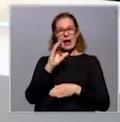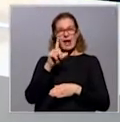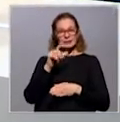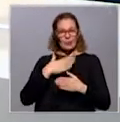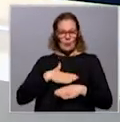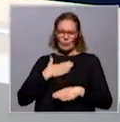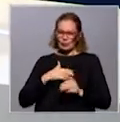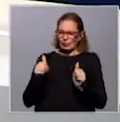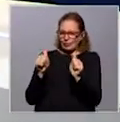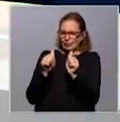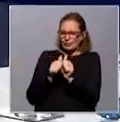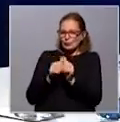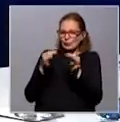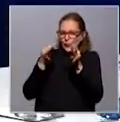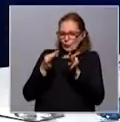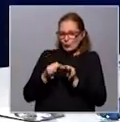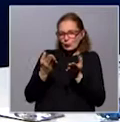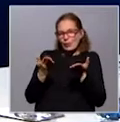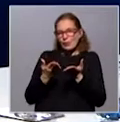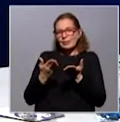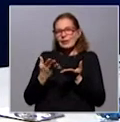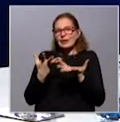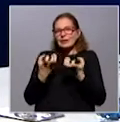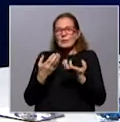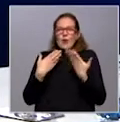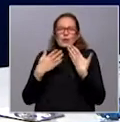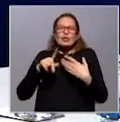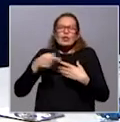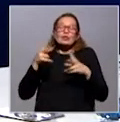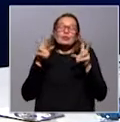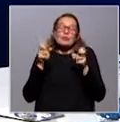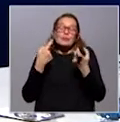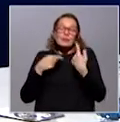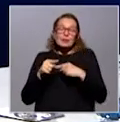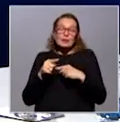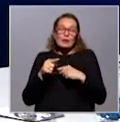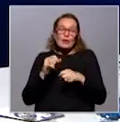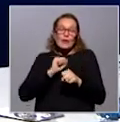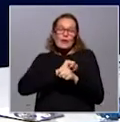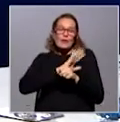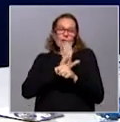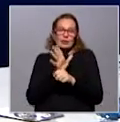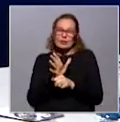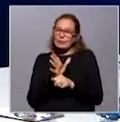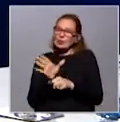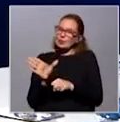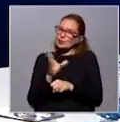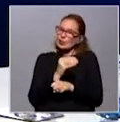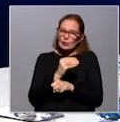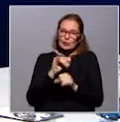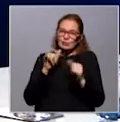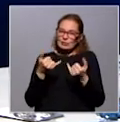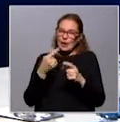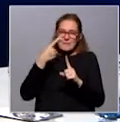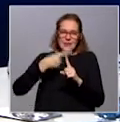Muy bien. Ah, me alegro. Realmente quisiéramos hablar de otros temas, ¿no? Pero bueno, el COVID-19 acapara desde hace ya